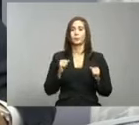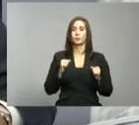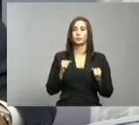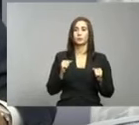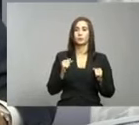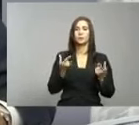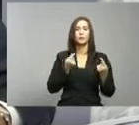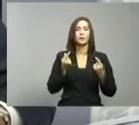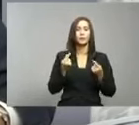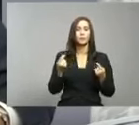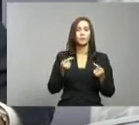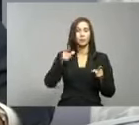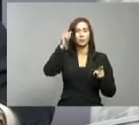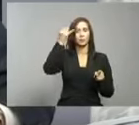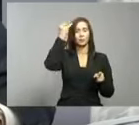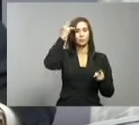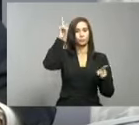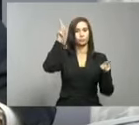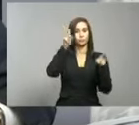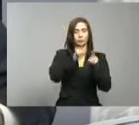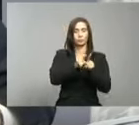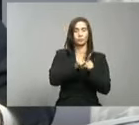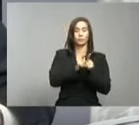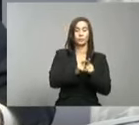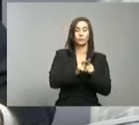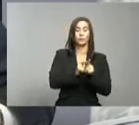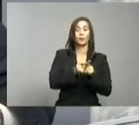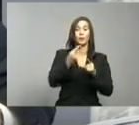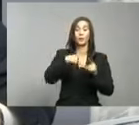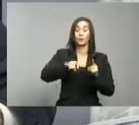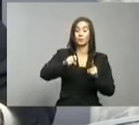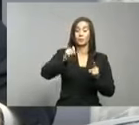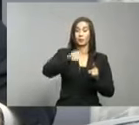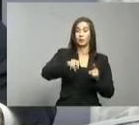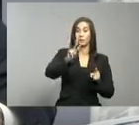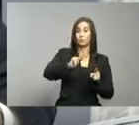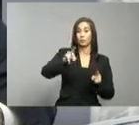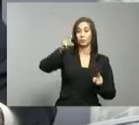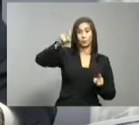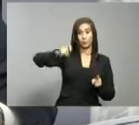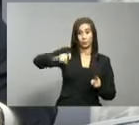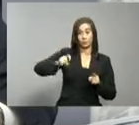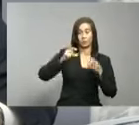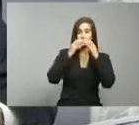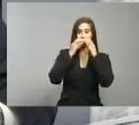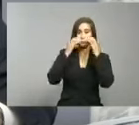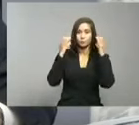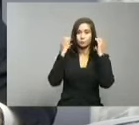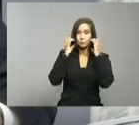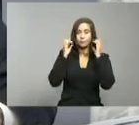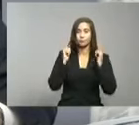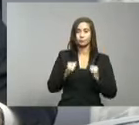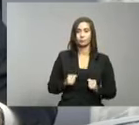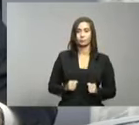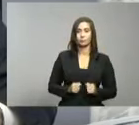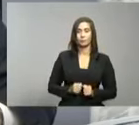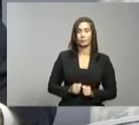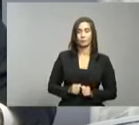la implementación del uso obligatorio de la mascarilla. Igualmente,